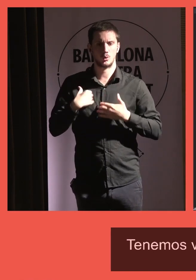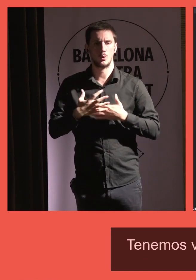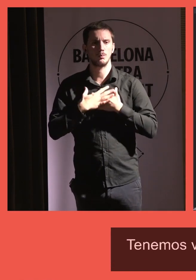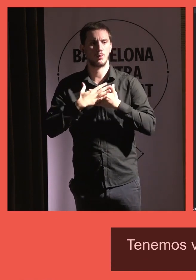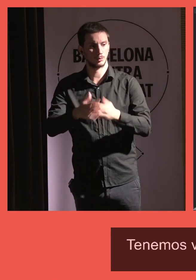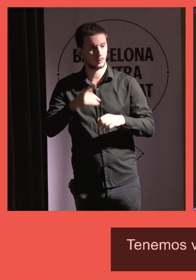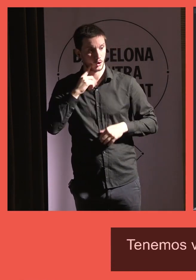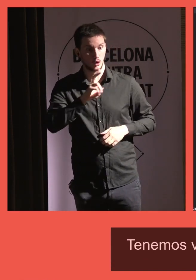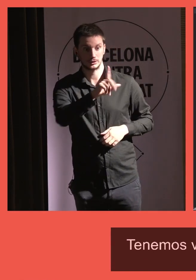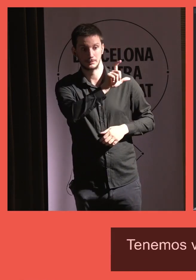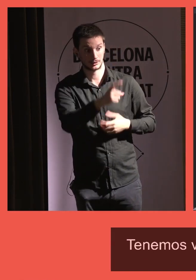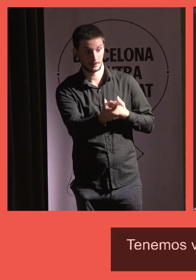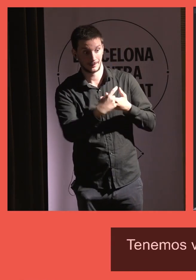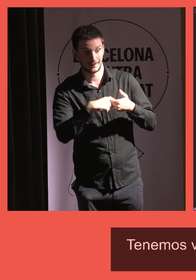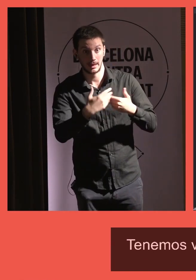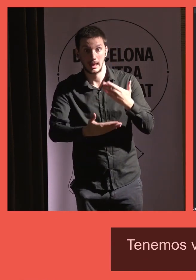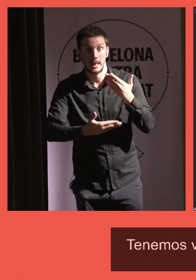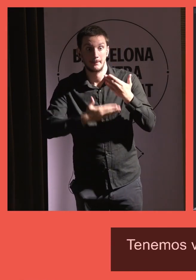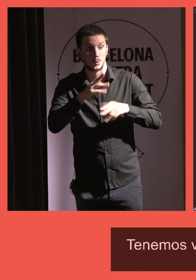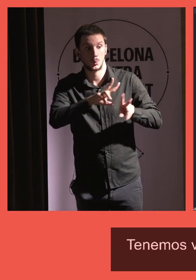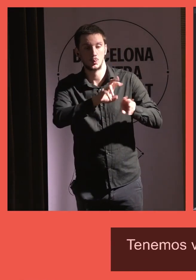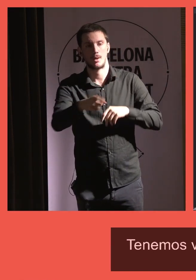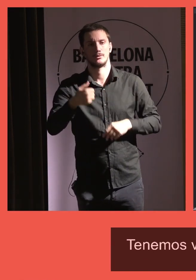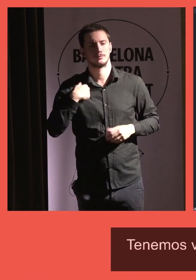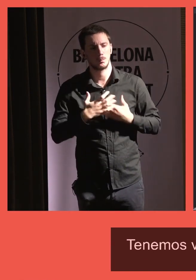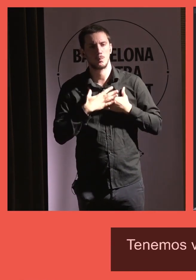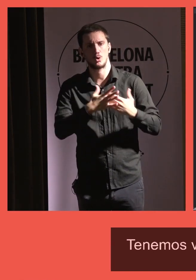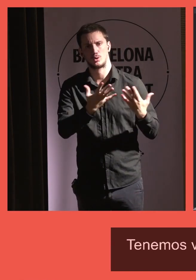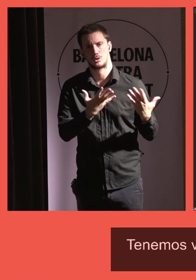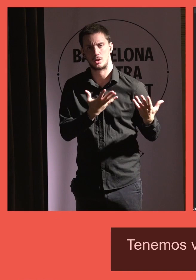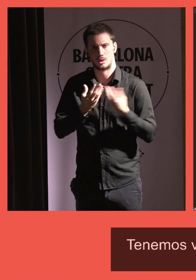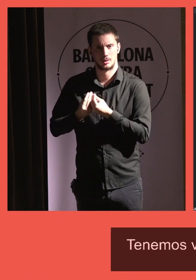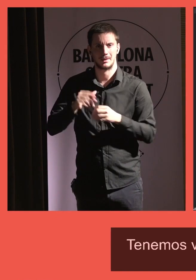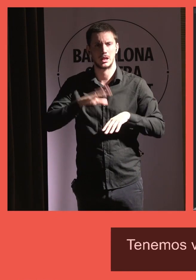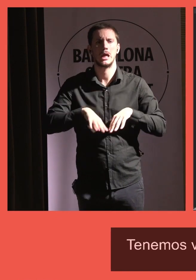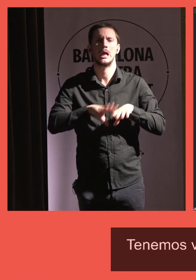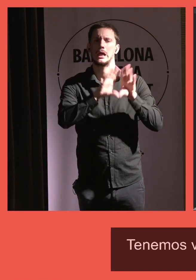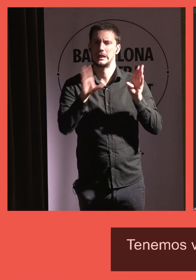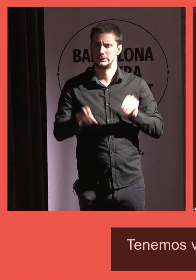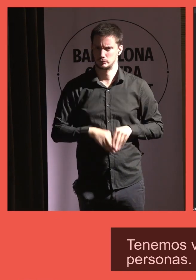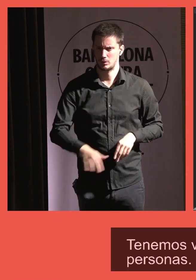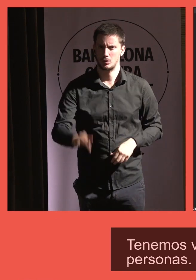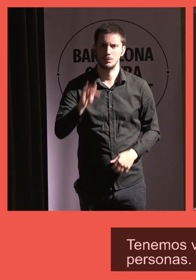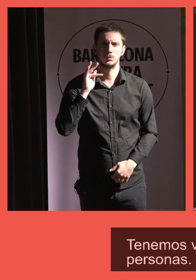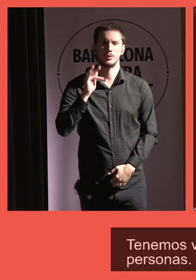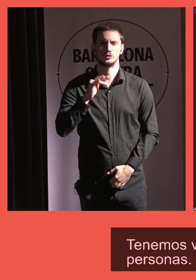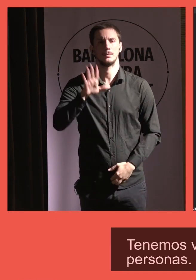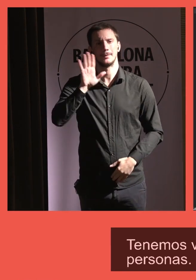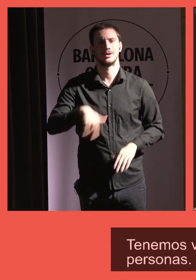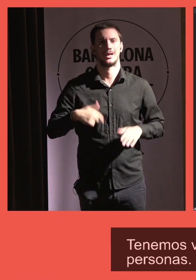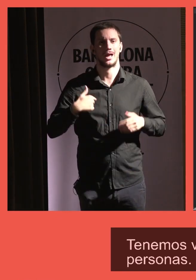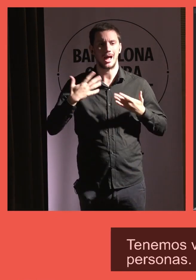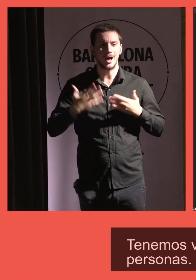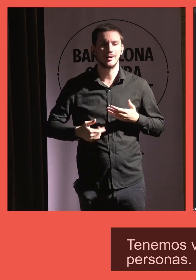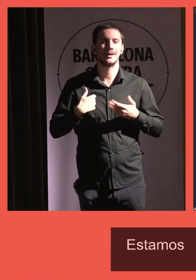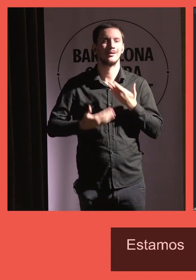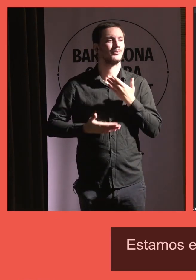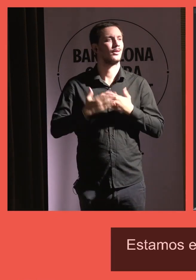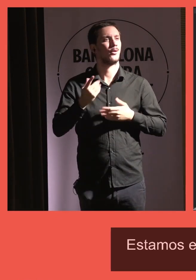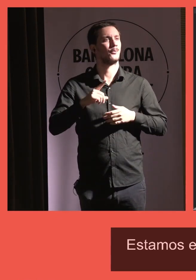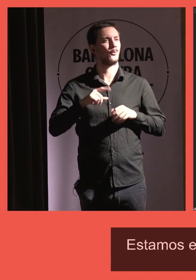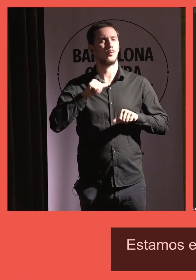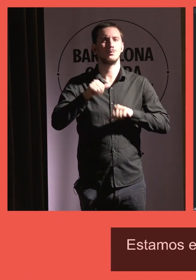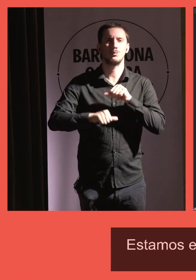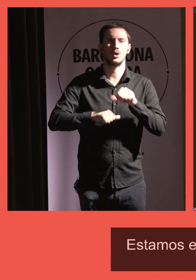personas que participan de nuevo en el programa. Los resultados no pueden ser más alentadores, aunque como siempre digo, estamos en ese proceso de mejora